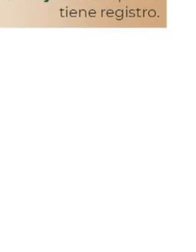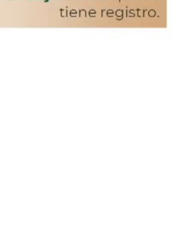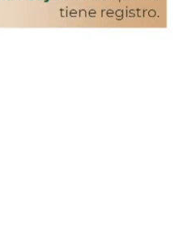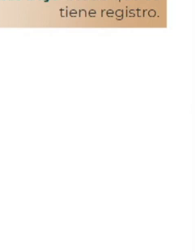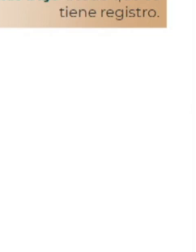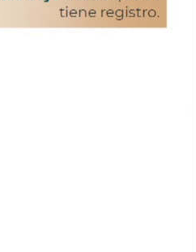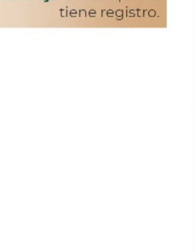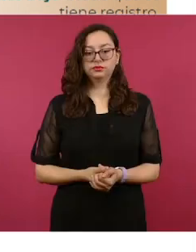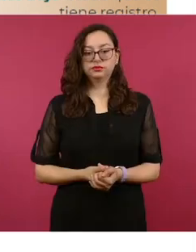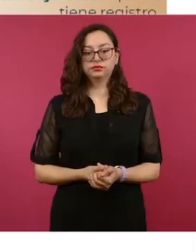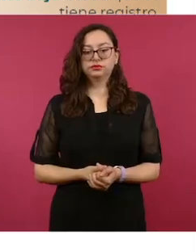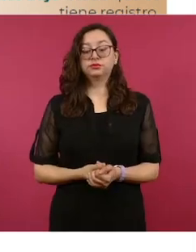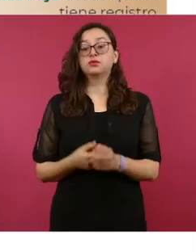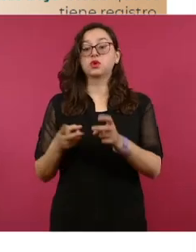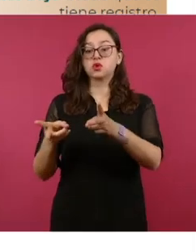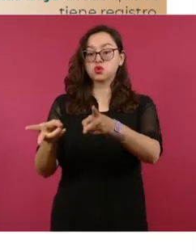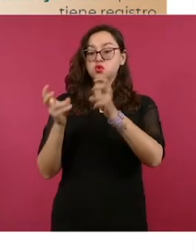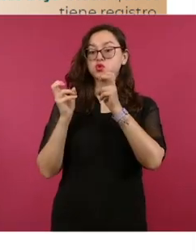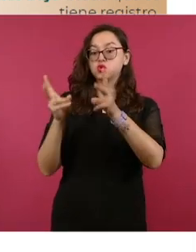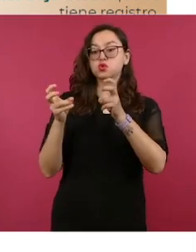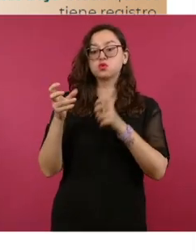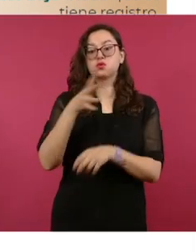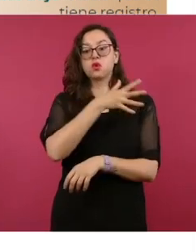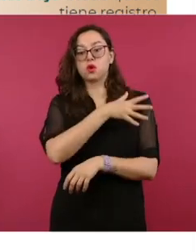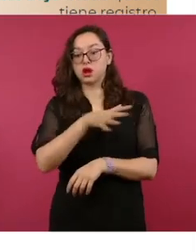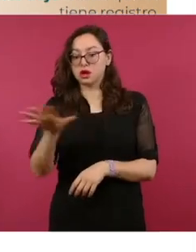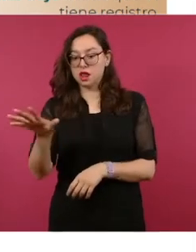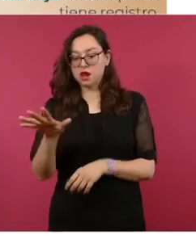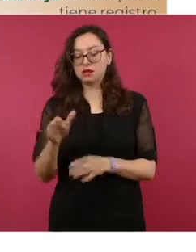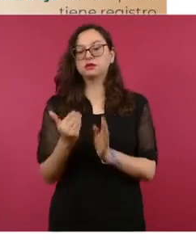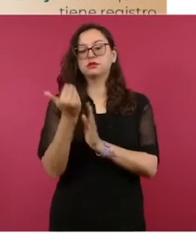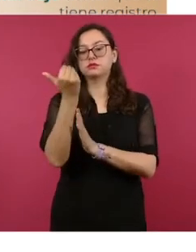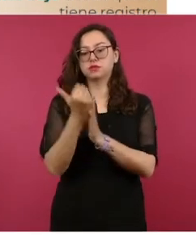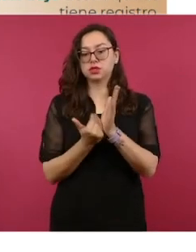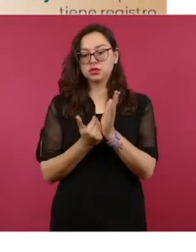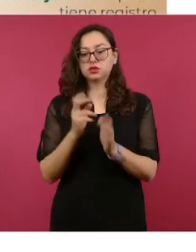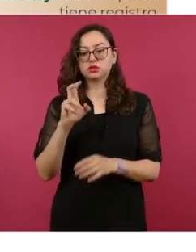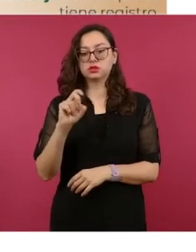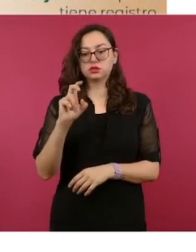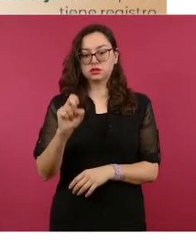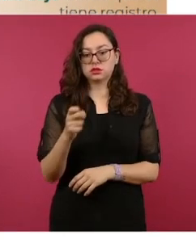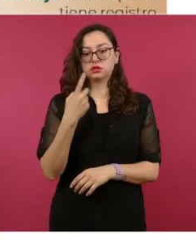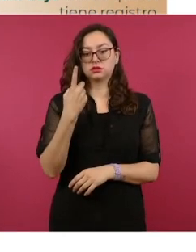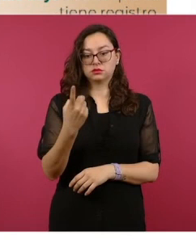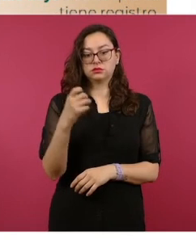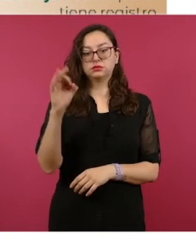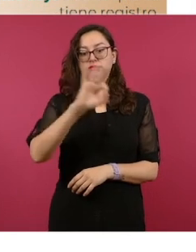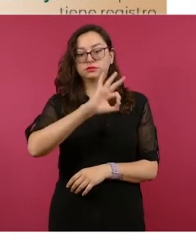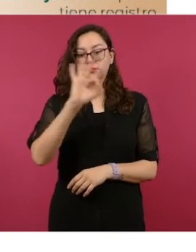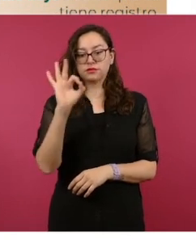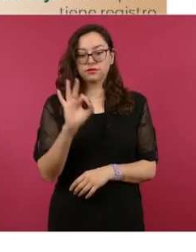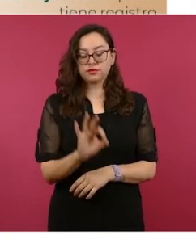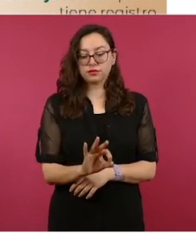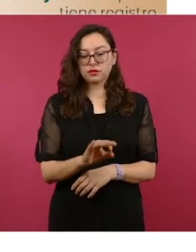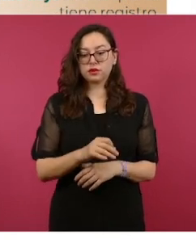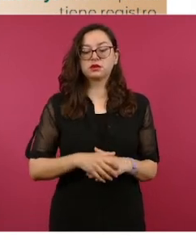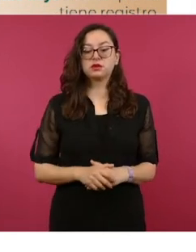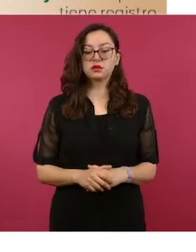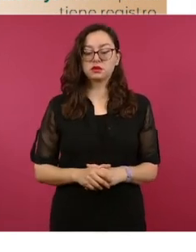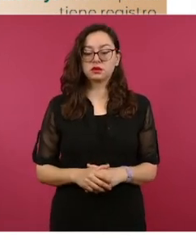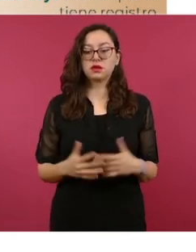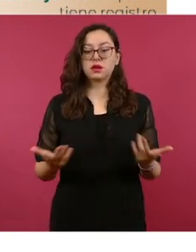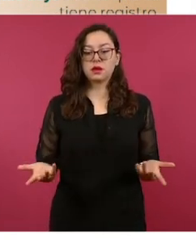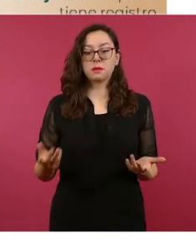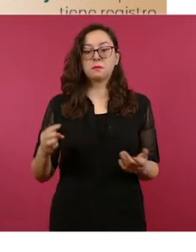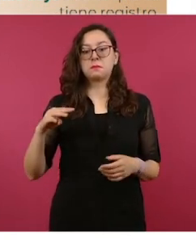tenemos una disminución de 31.2 por ciento. El marzo de 2024 es